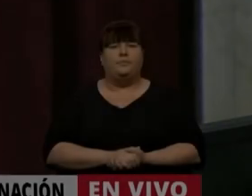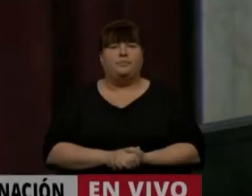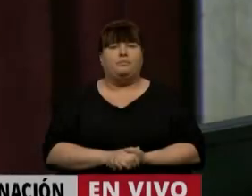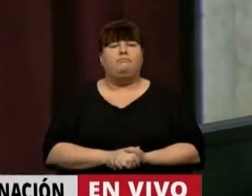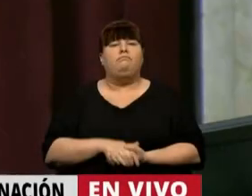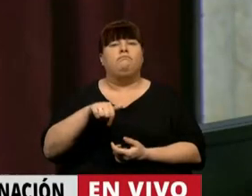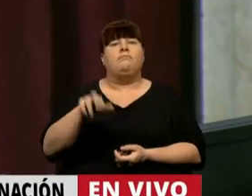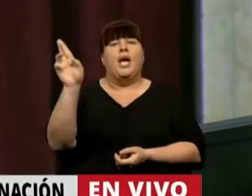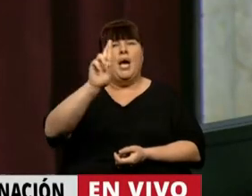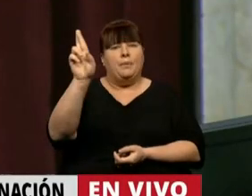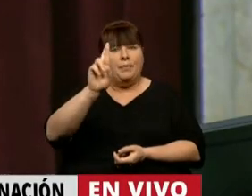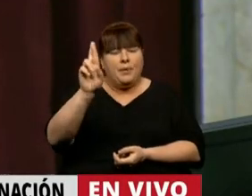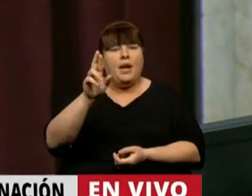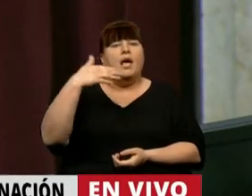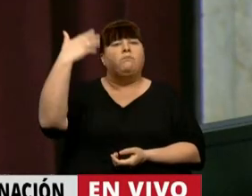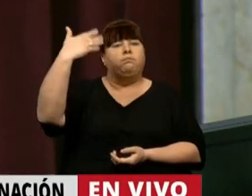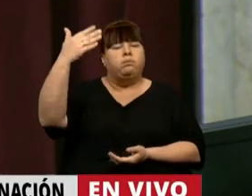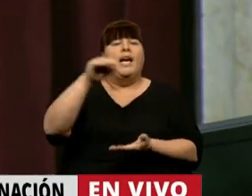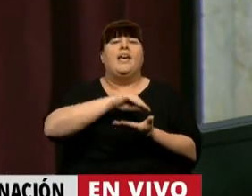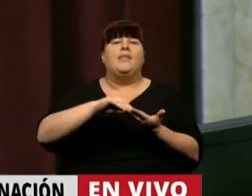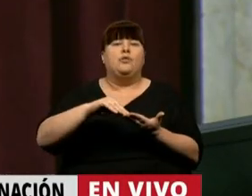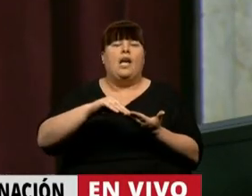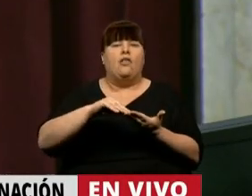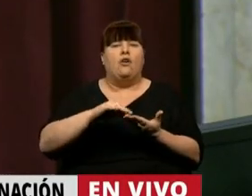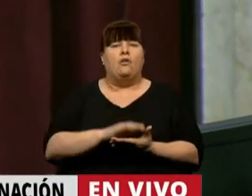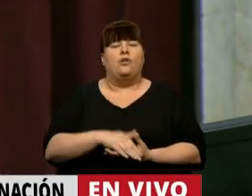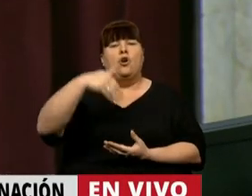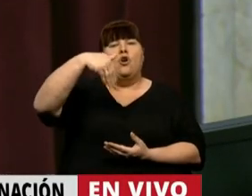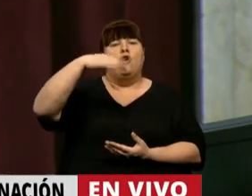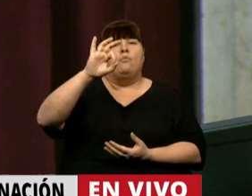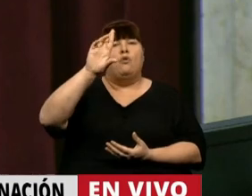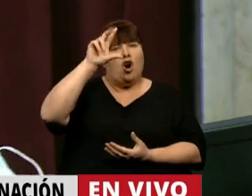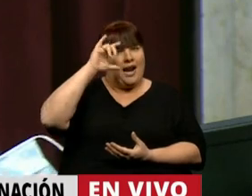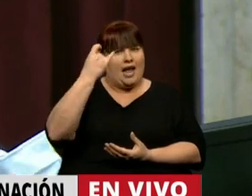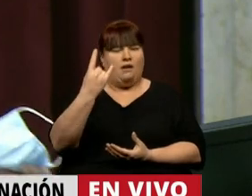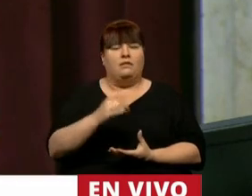Para una cuestión de privilegio, tiene la palabra el diputado Leopoldo Moró.